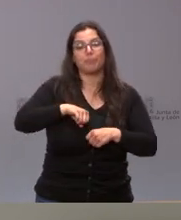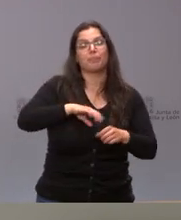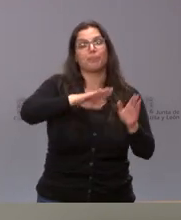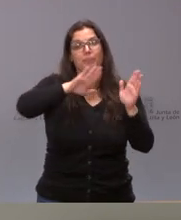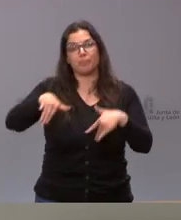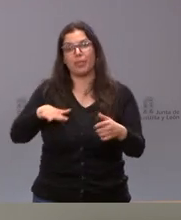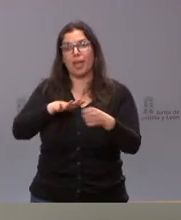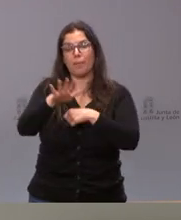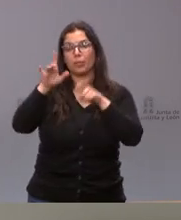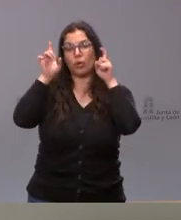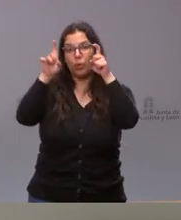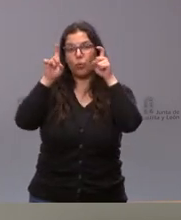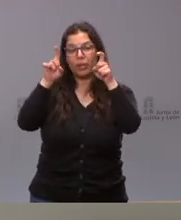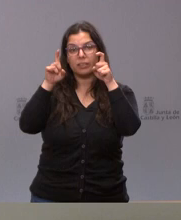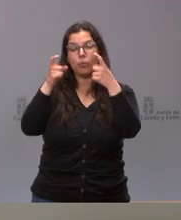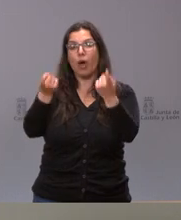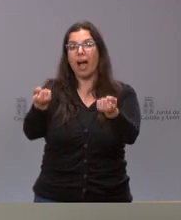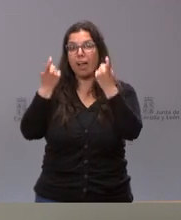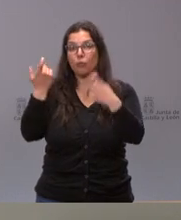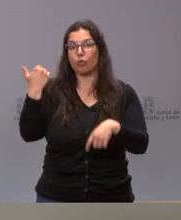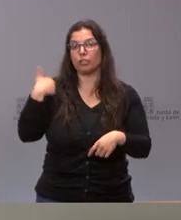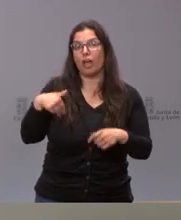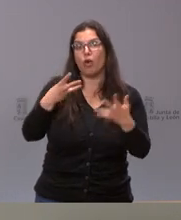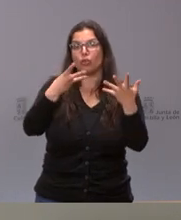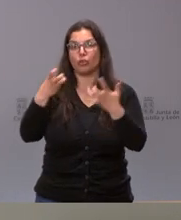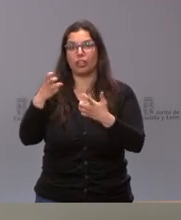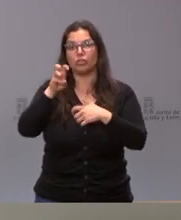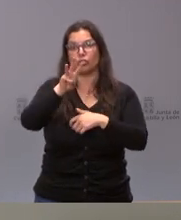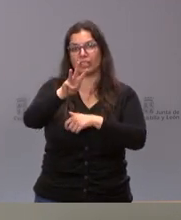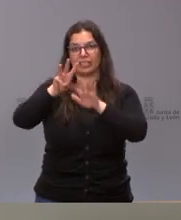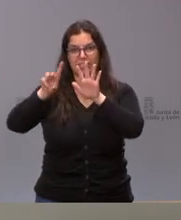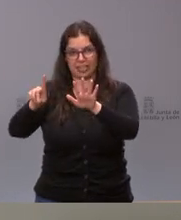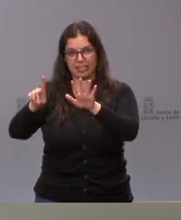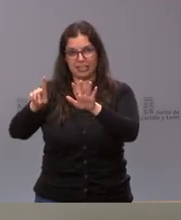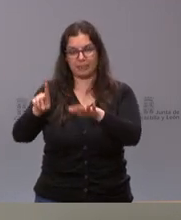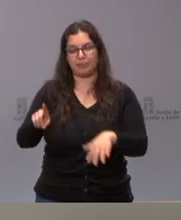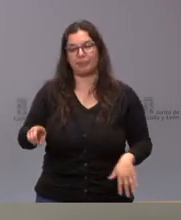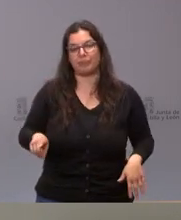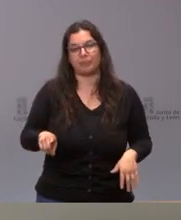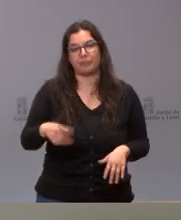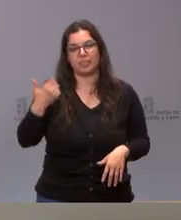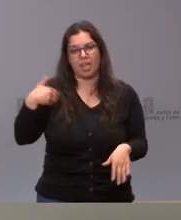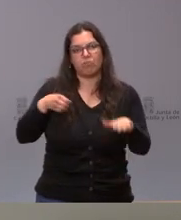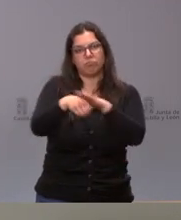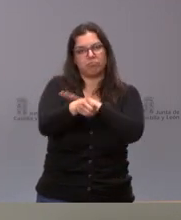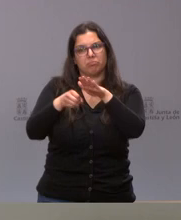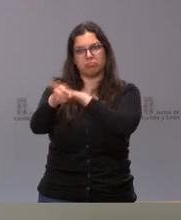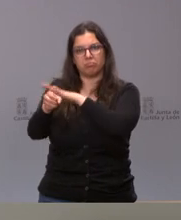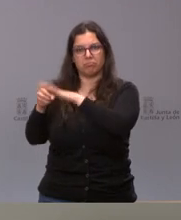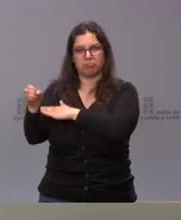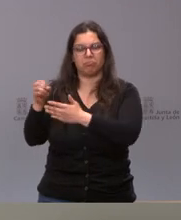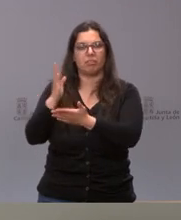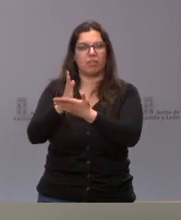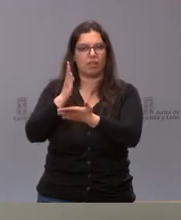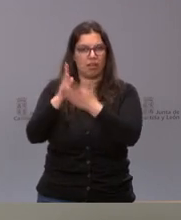educativo, los alumnos son 836 los que ya están incorporados a nuestro sistema